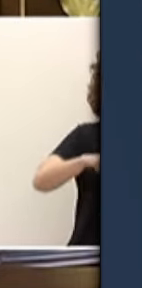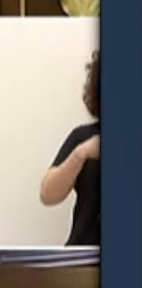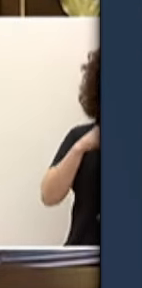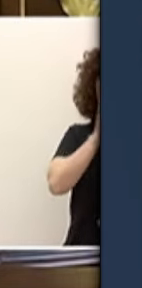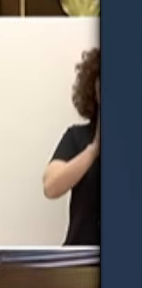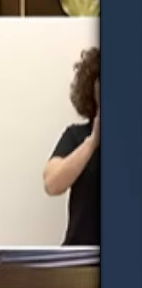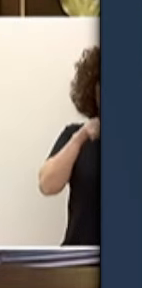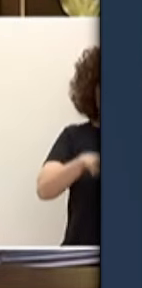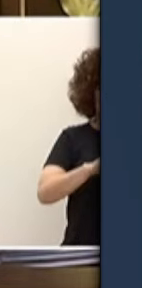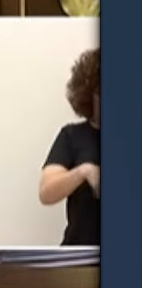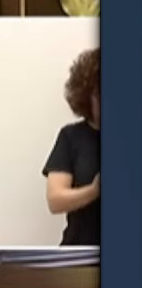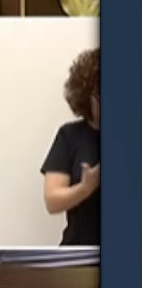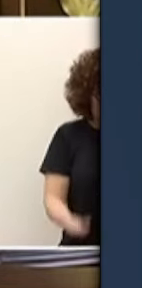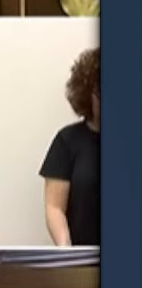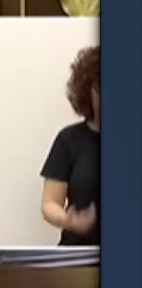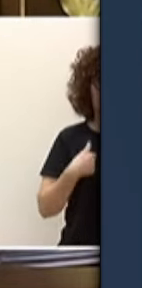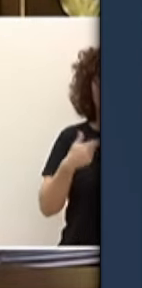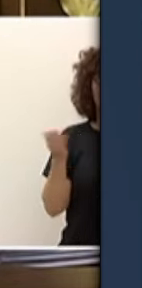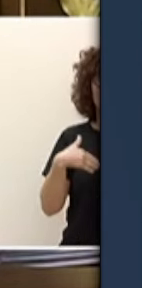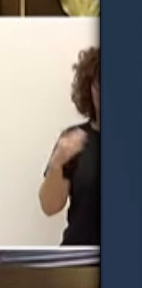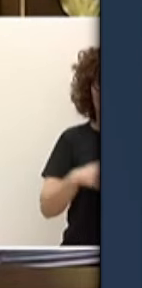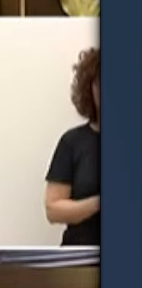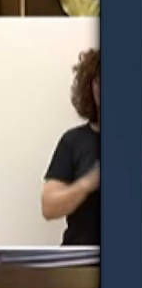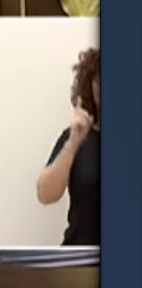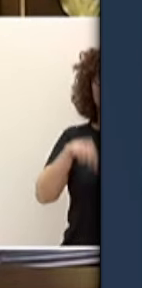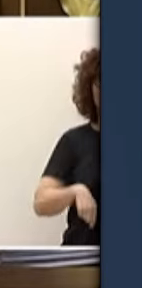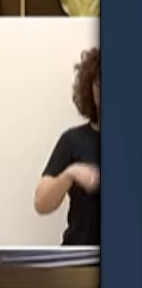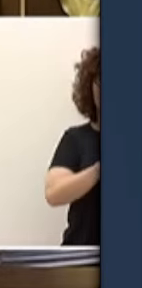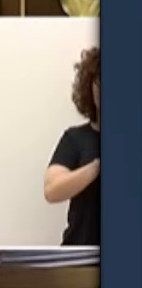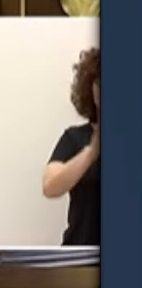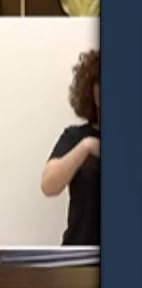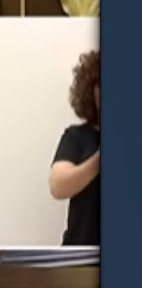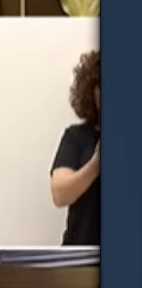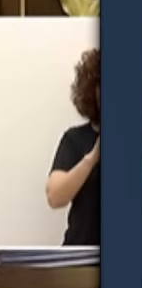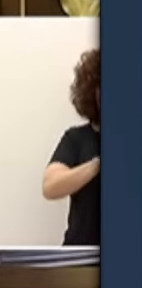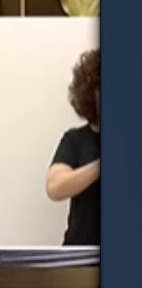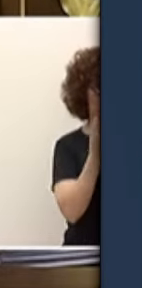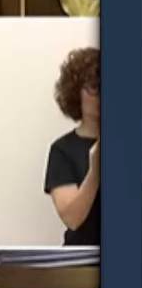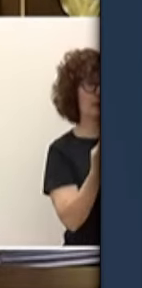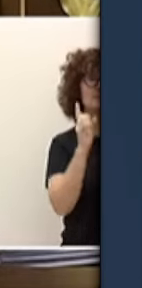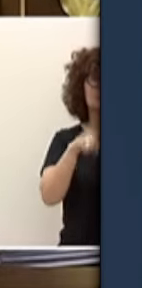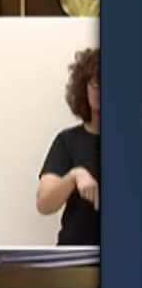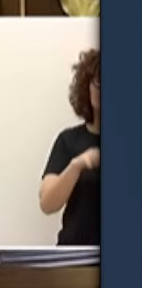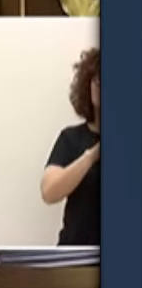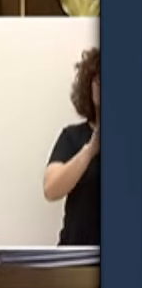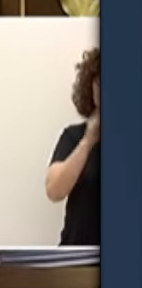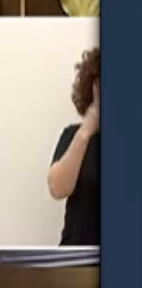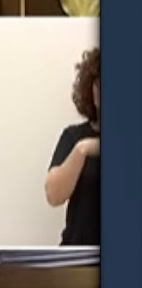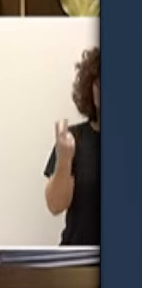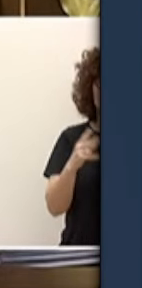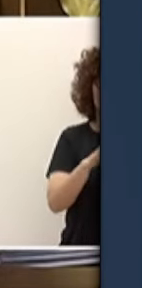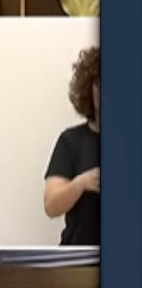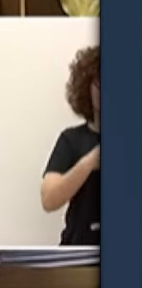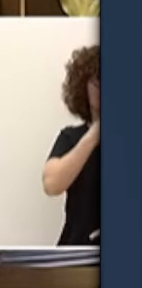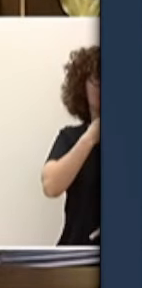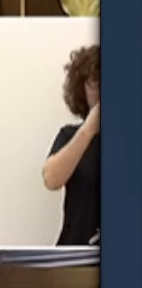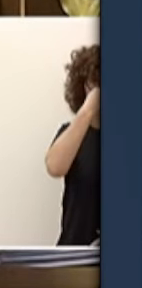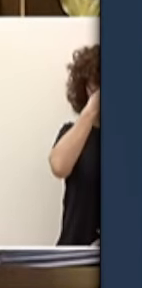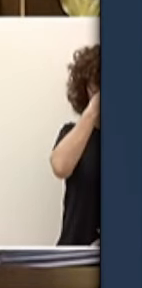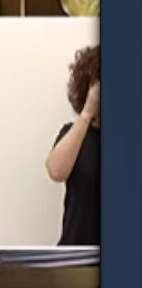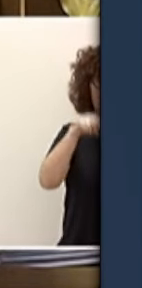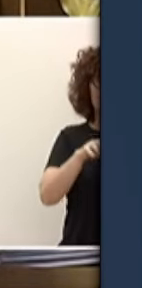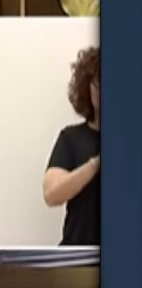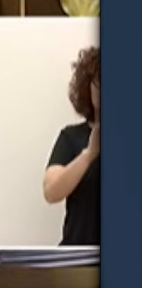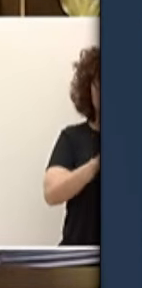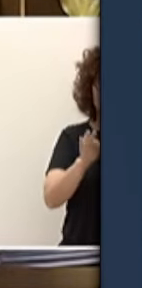casos grupales el colapso de los servicios públicos y de los servicios sanitarios y la quiebra del sistema de atención social. Usted se ha venido